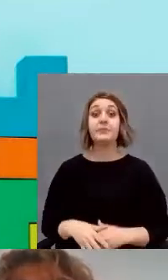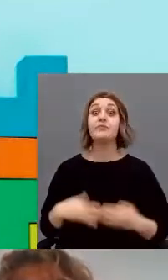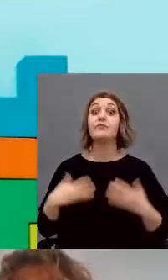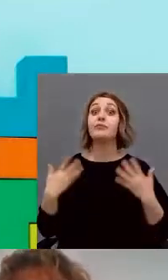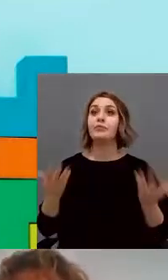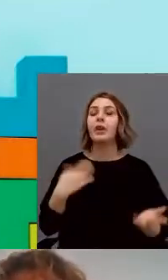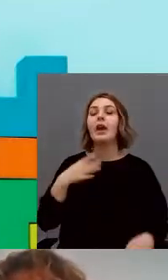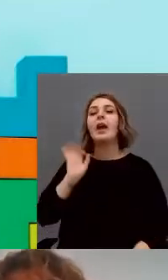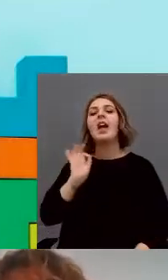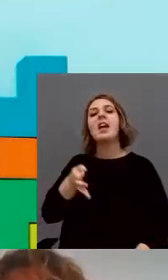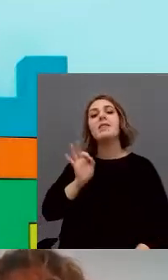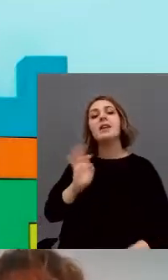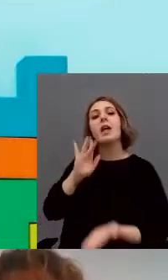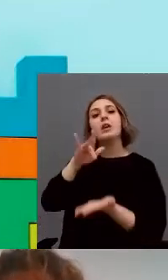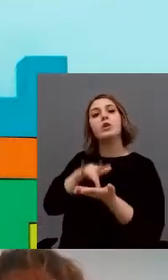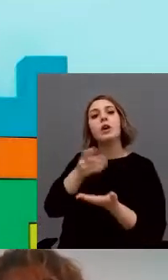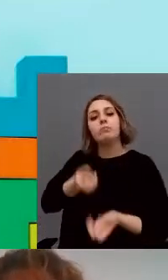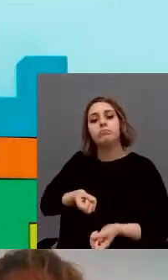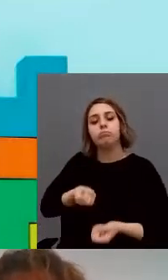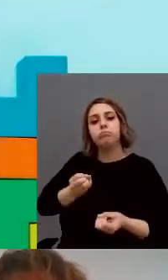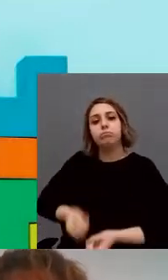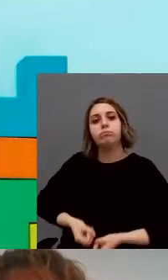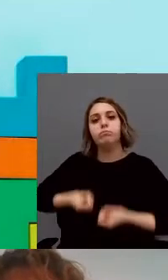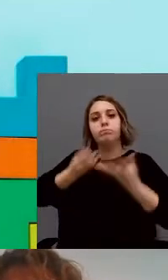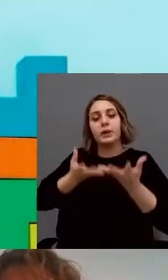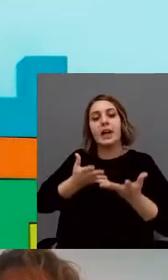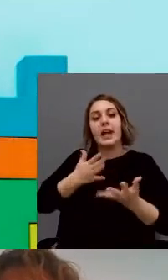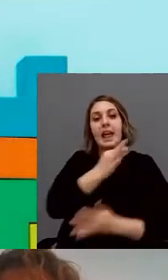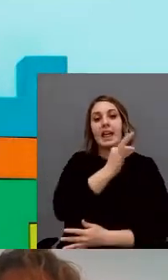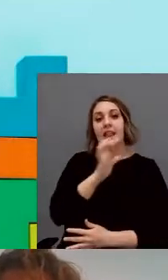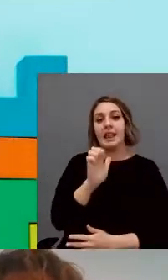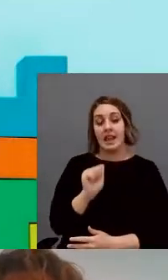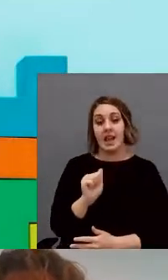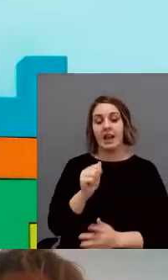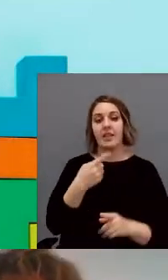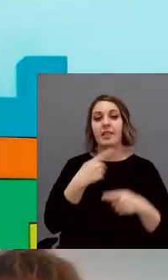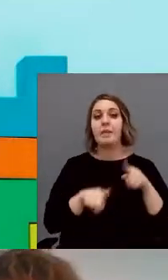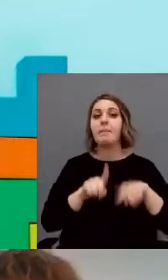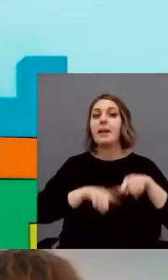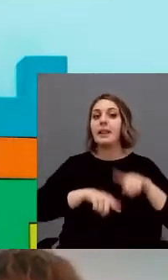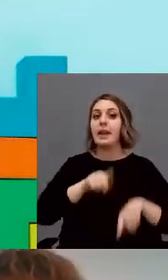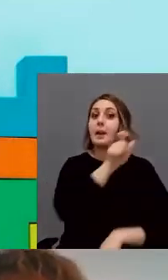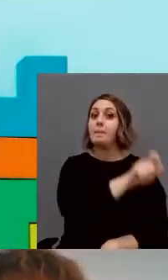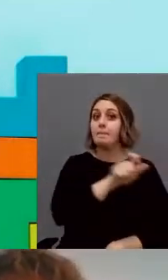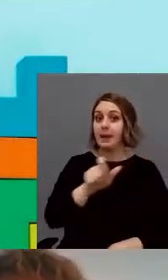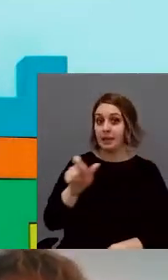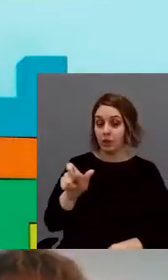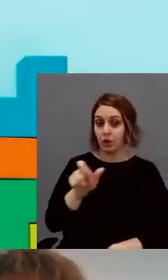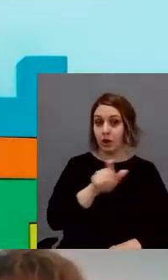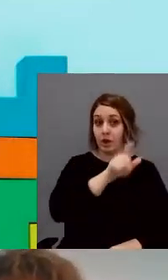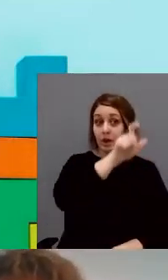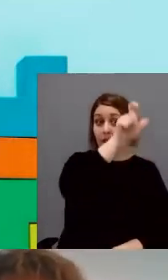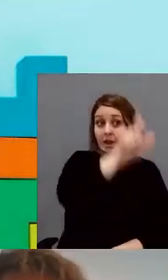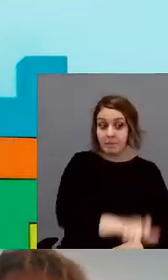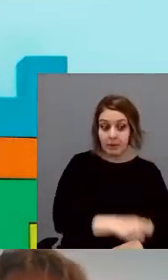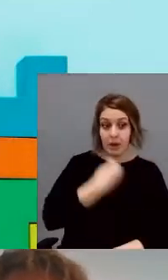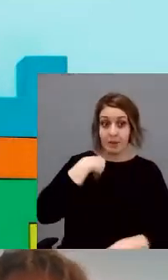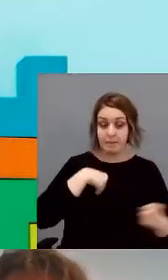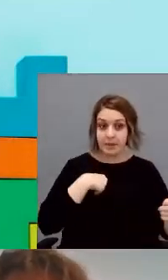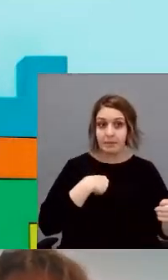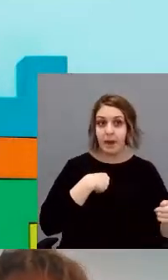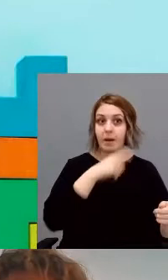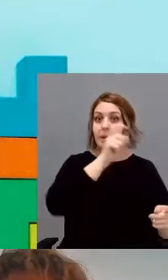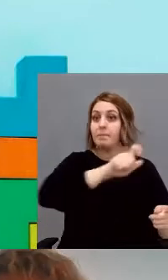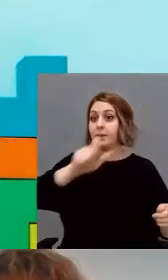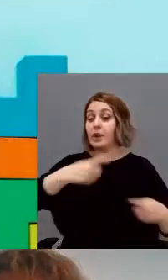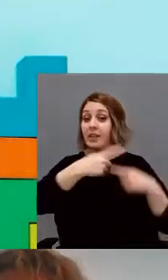Entonces, sí que es verdad que existe una manifestación del TEA que varía también en la persona, como en cada persona y